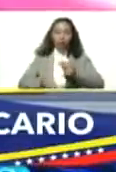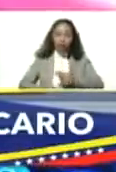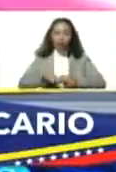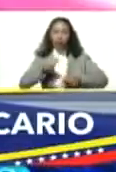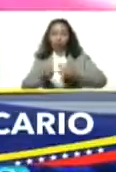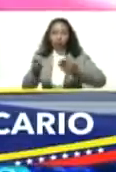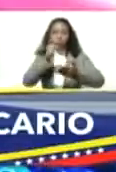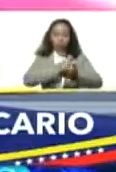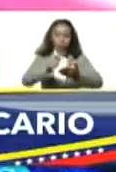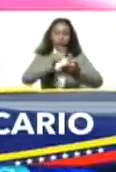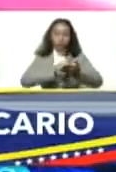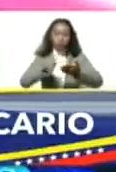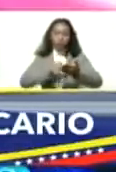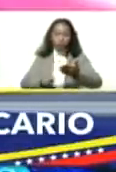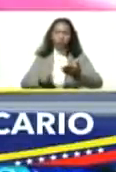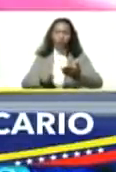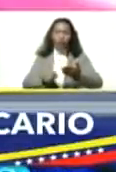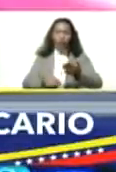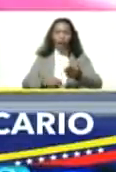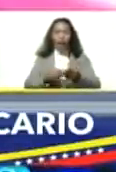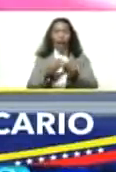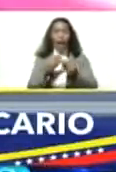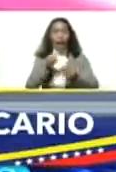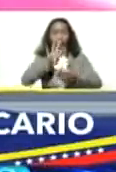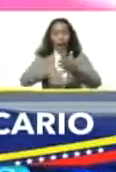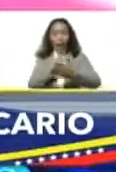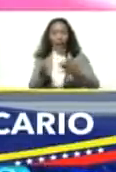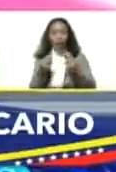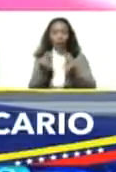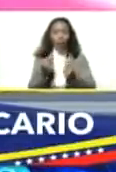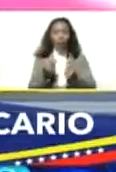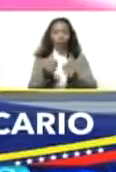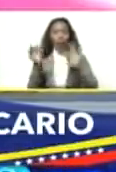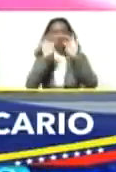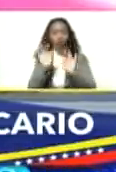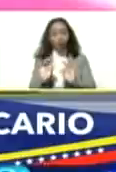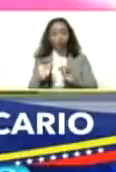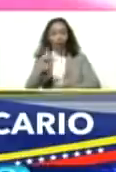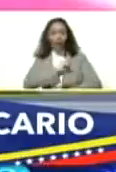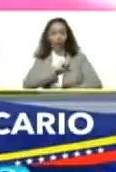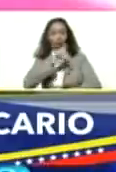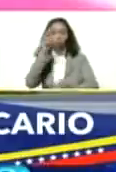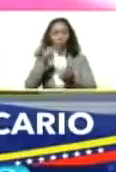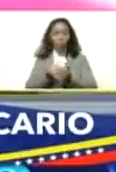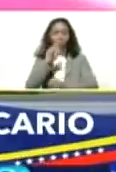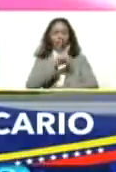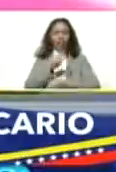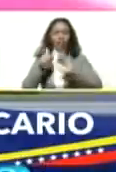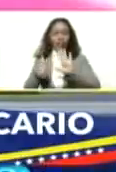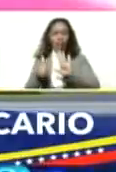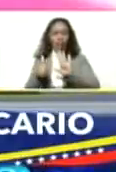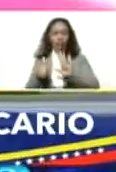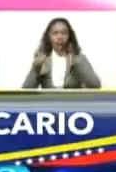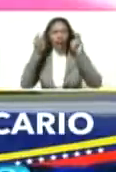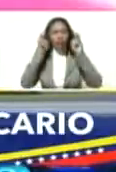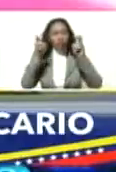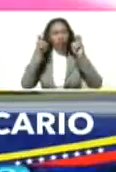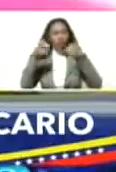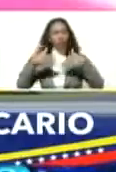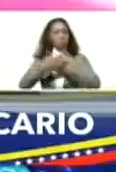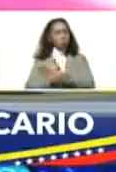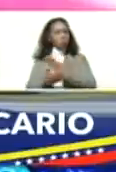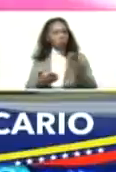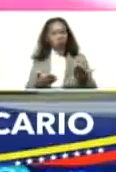alternativa en enero del 2016. En condiciones que